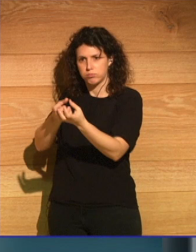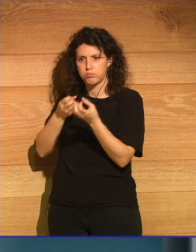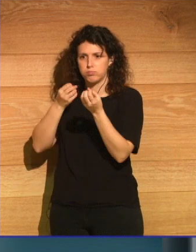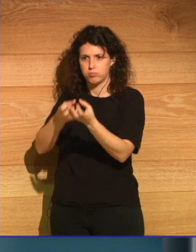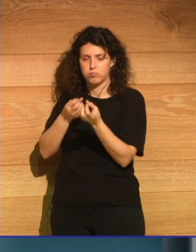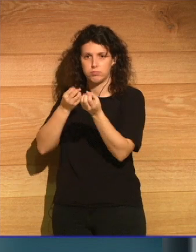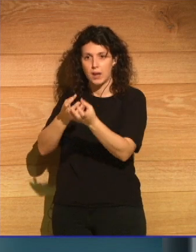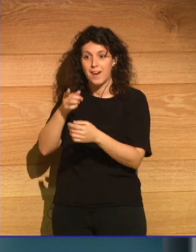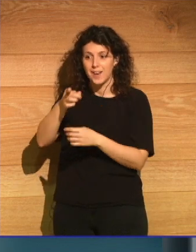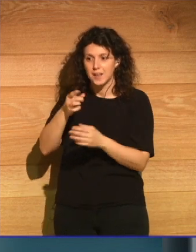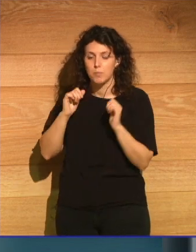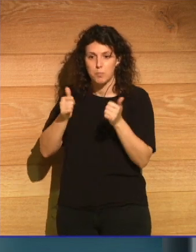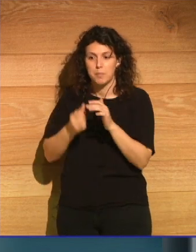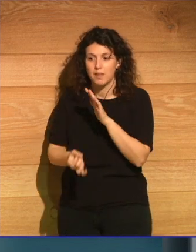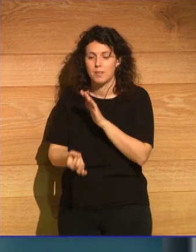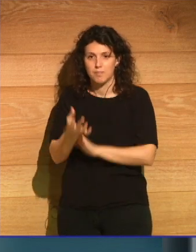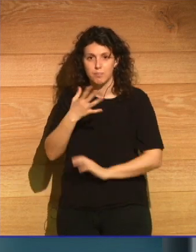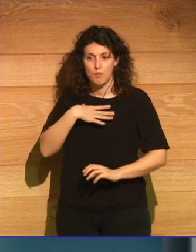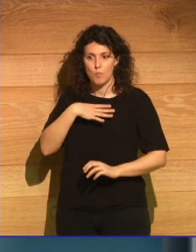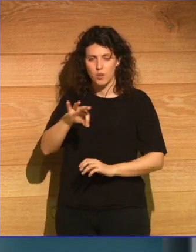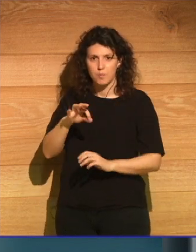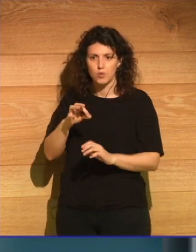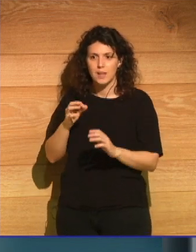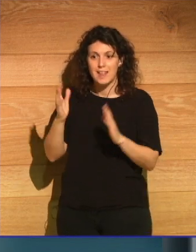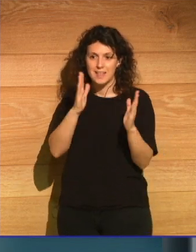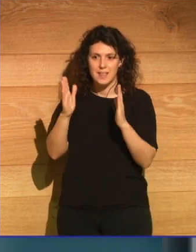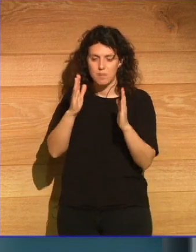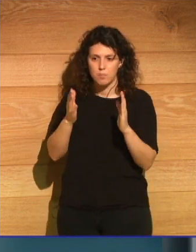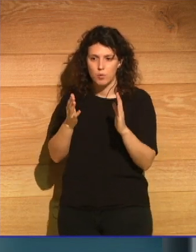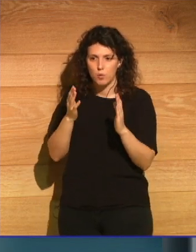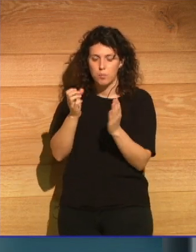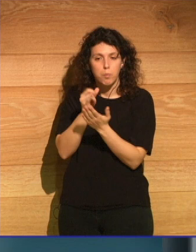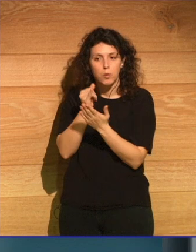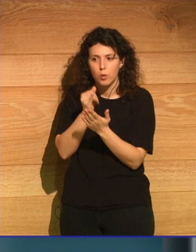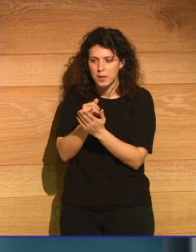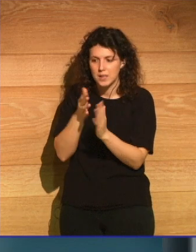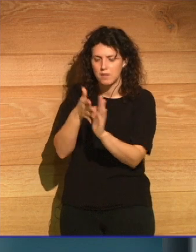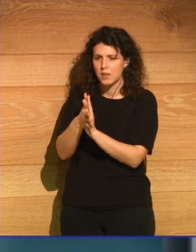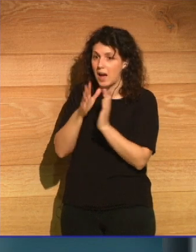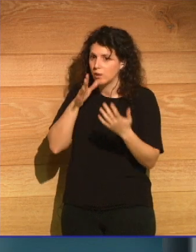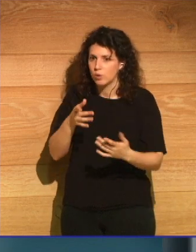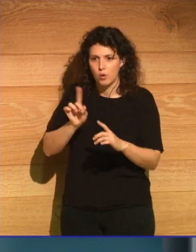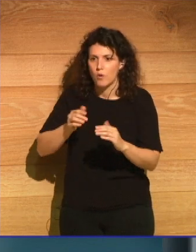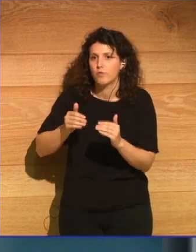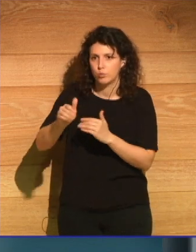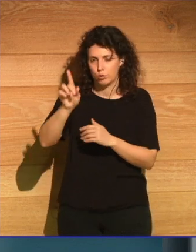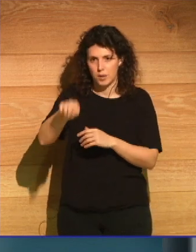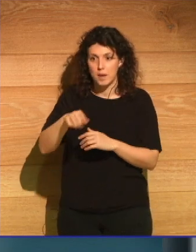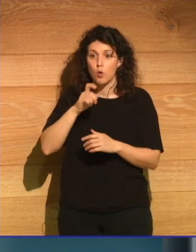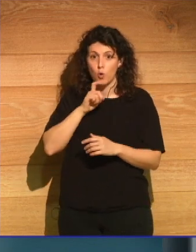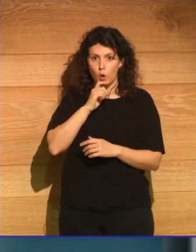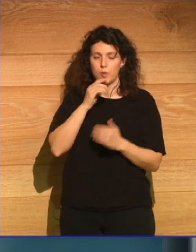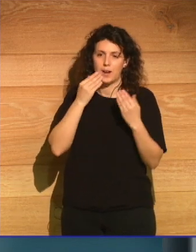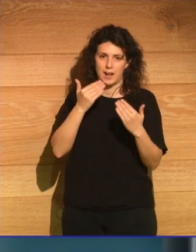Y así podíamos empezar a experimentar el tiempo y un tiempo que va más allá del momento presente a través de las